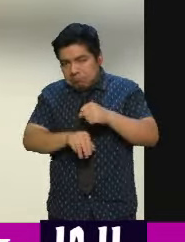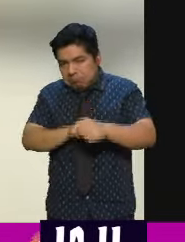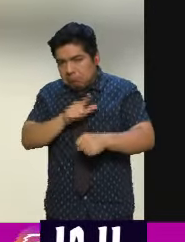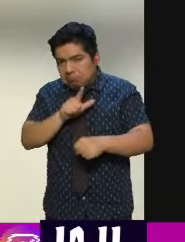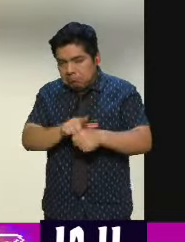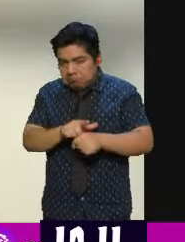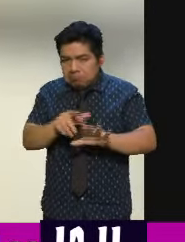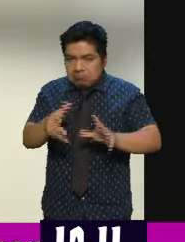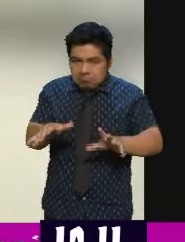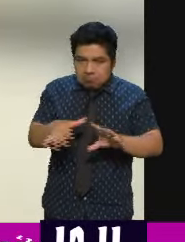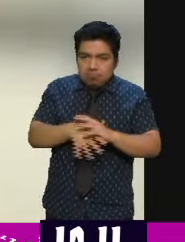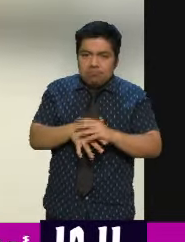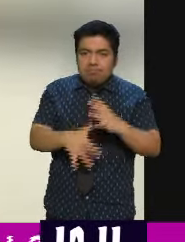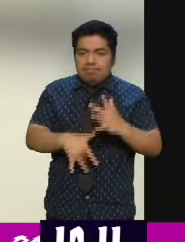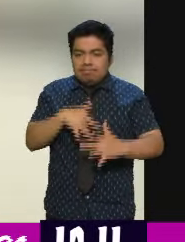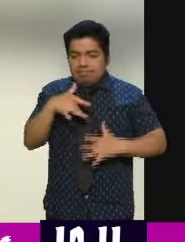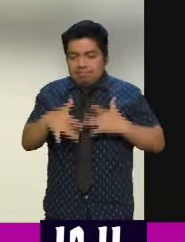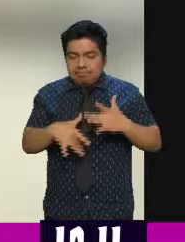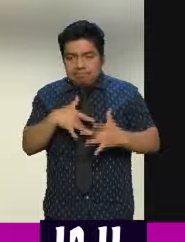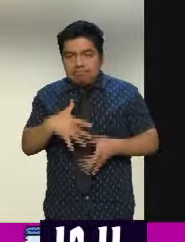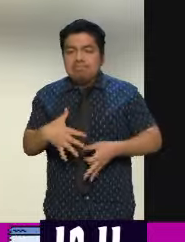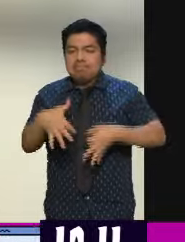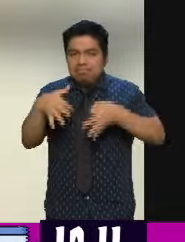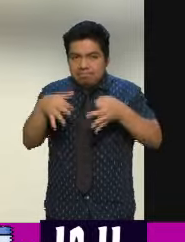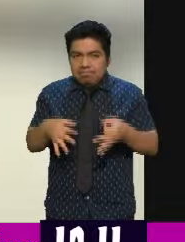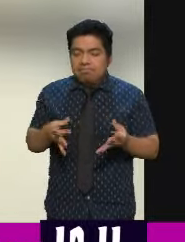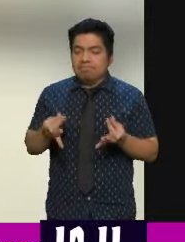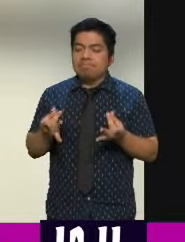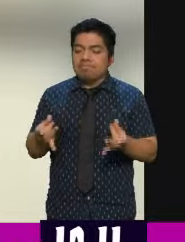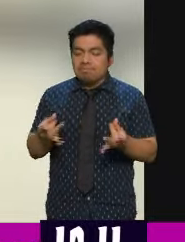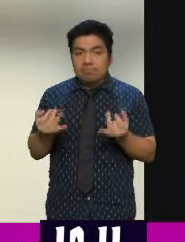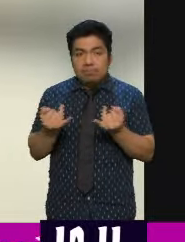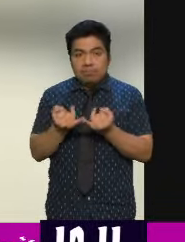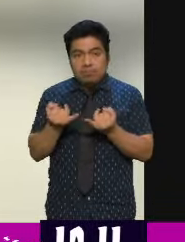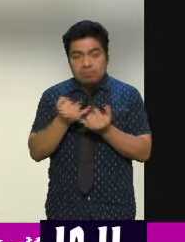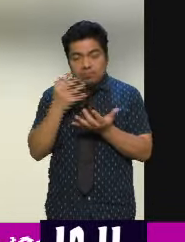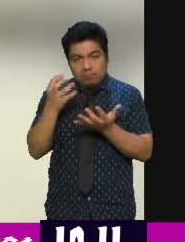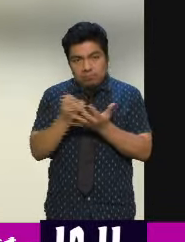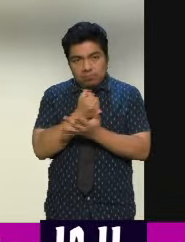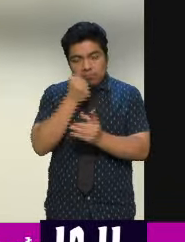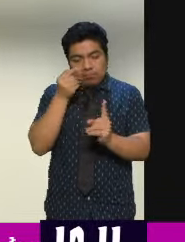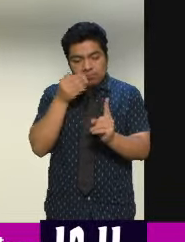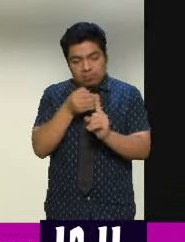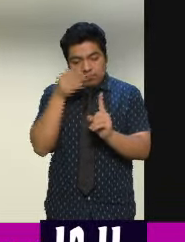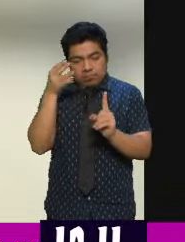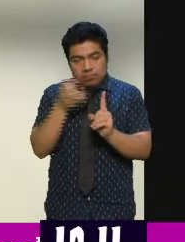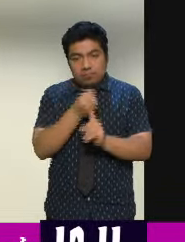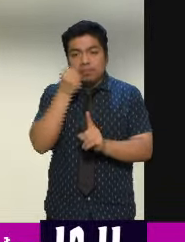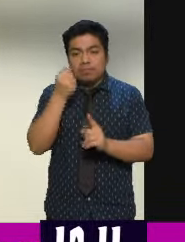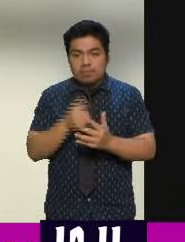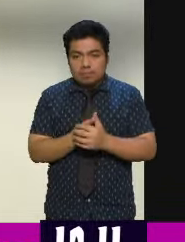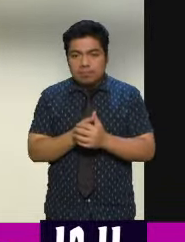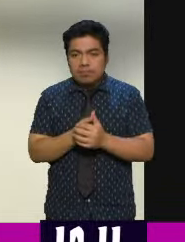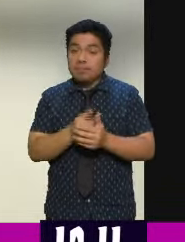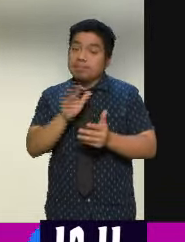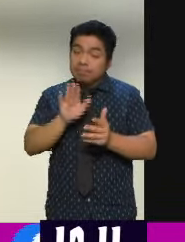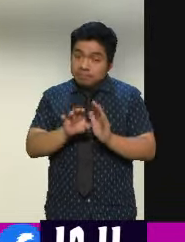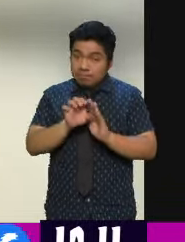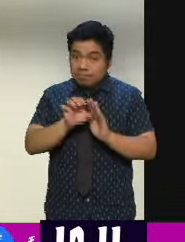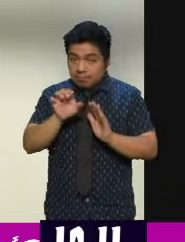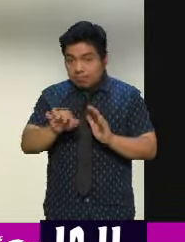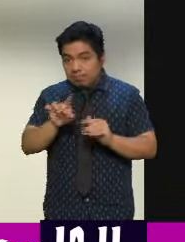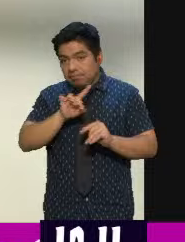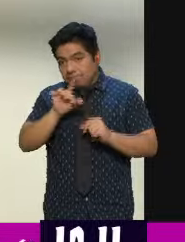Normalmente mantienen la calidad y cumplen las metas con un cachito de menos horas. Si tú logras mantener